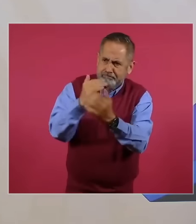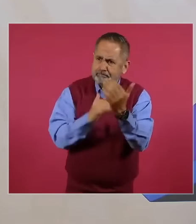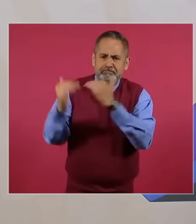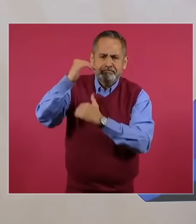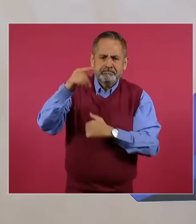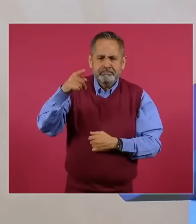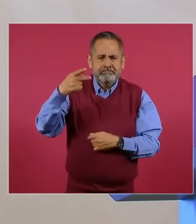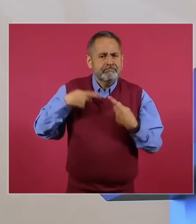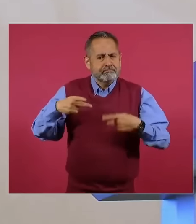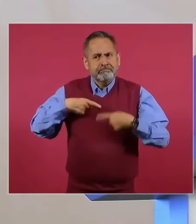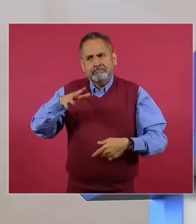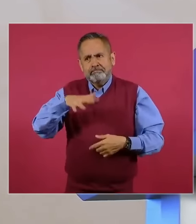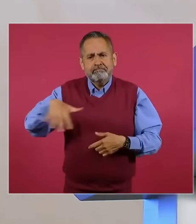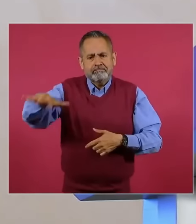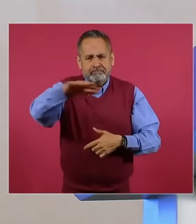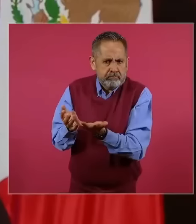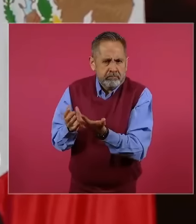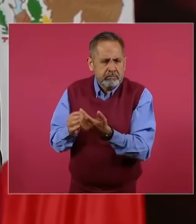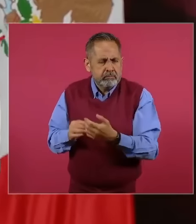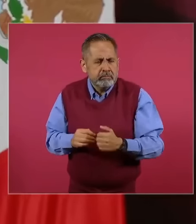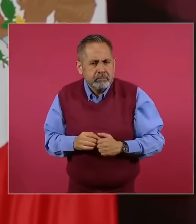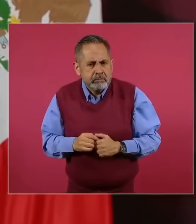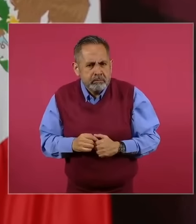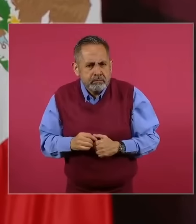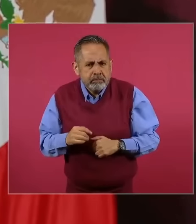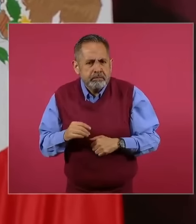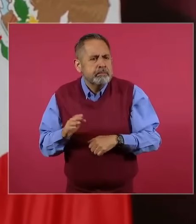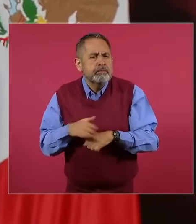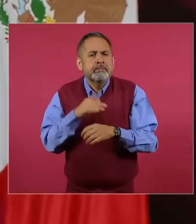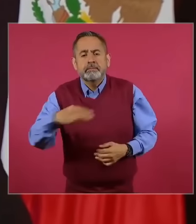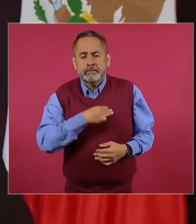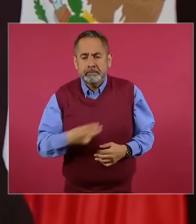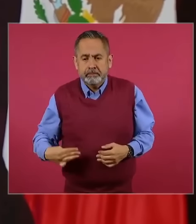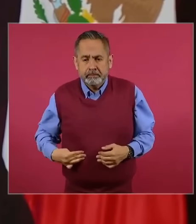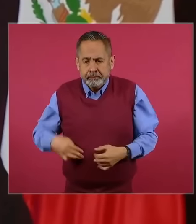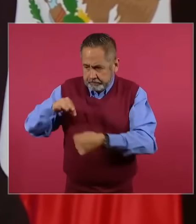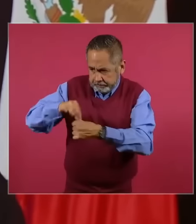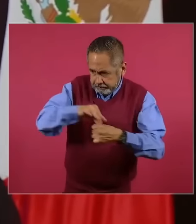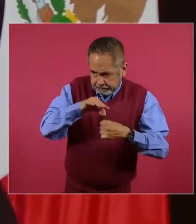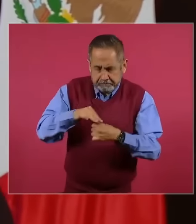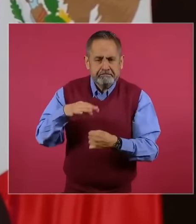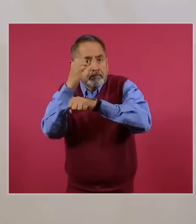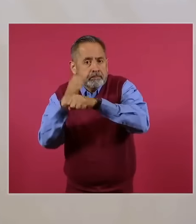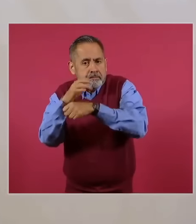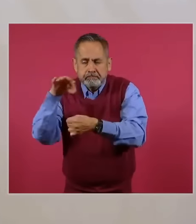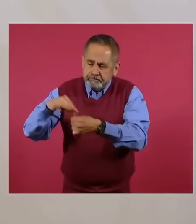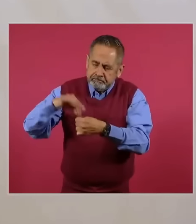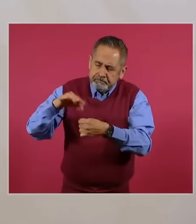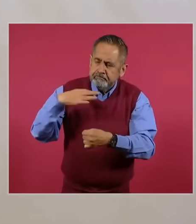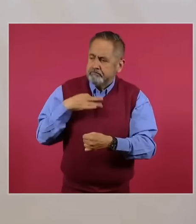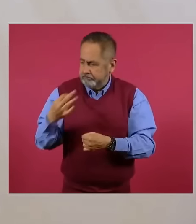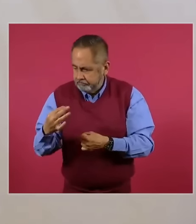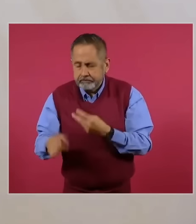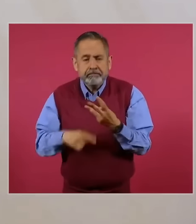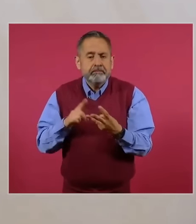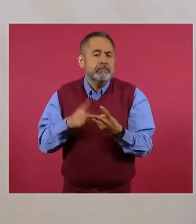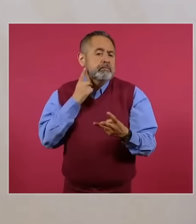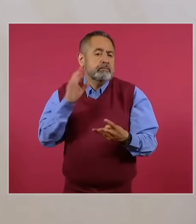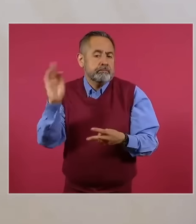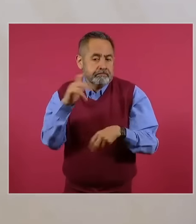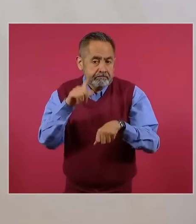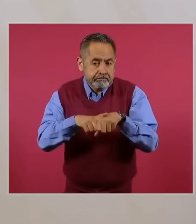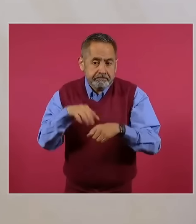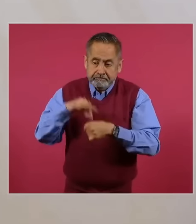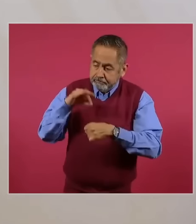qué se elige a los presidentes municipales, a los diputados locales, a los diputados federales, a los